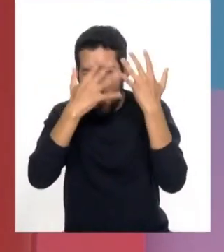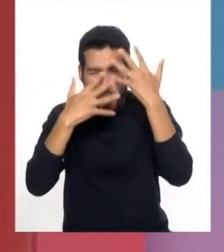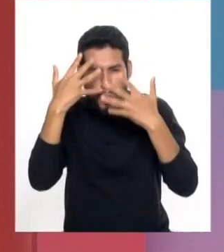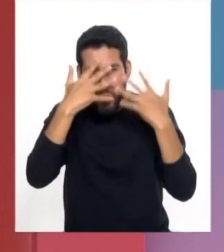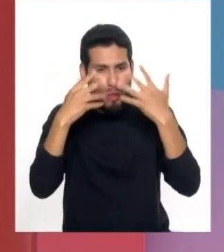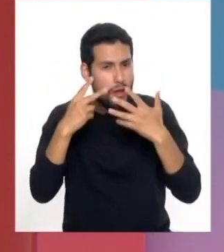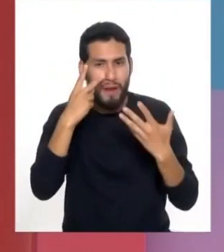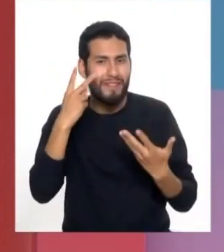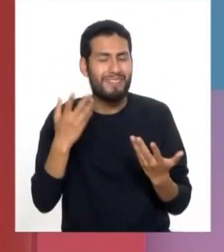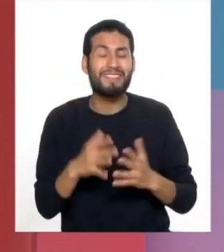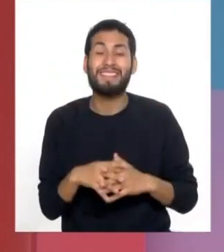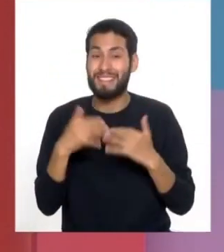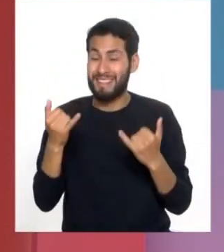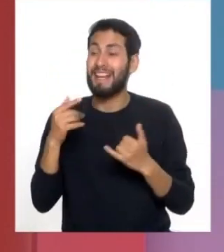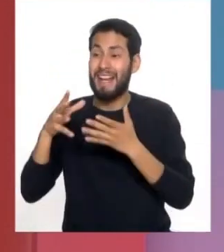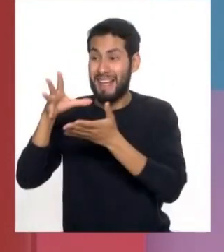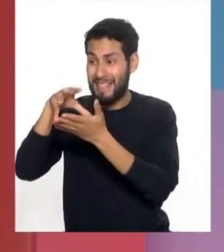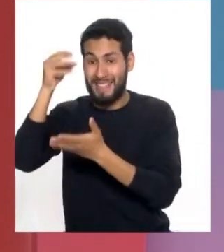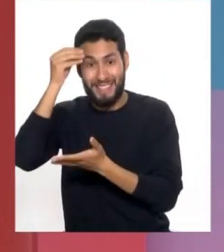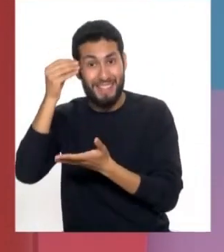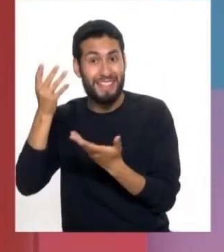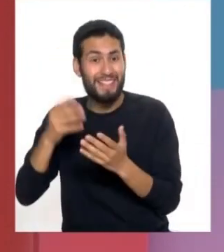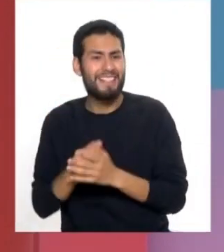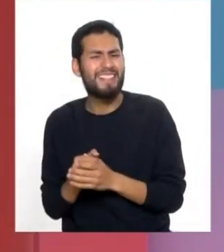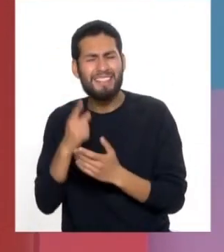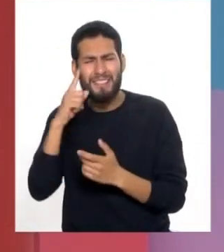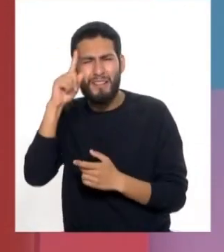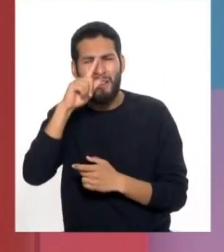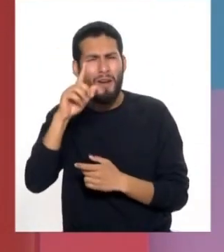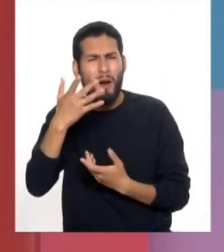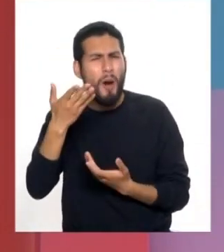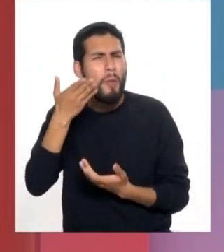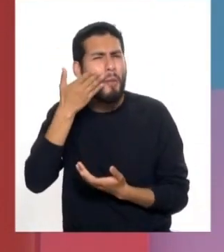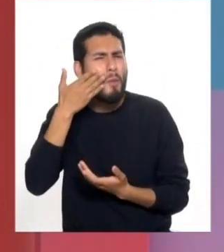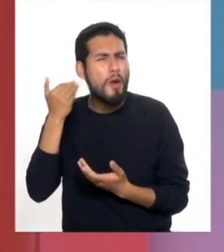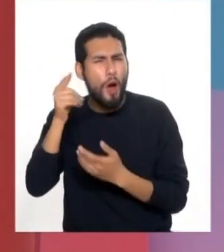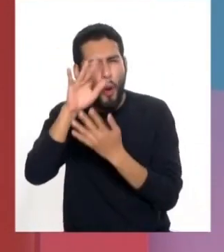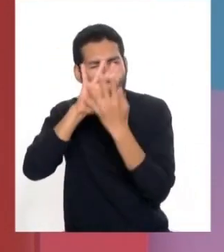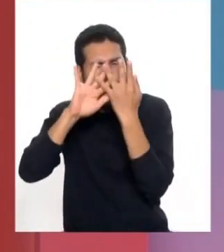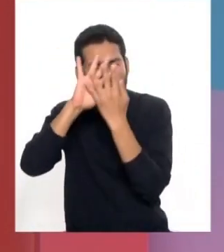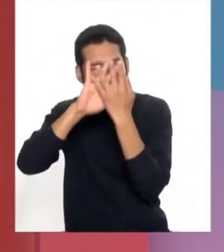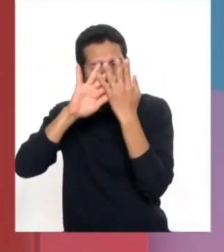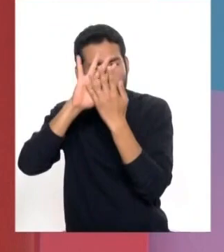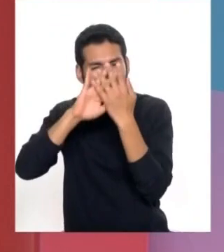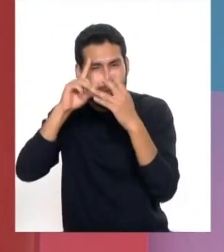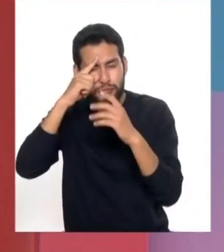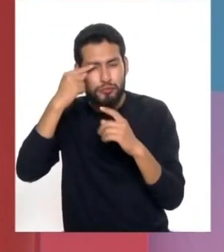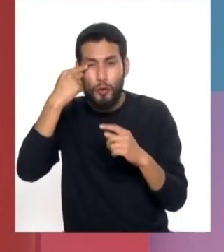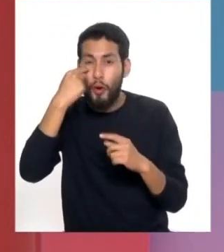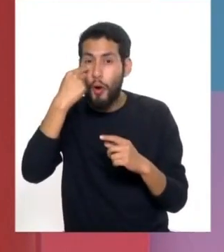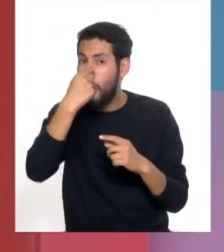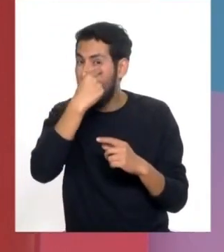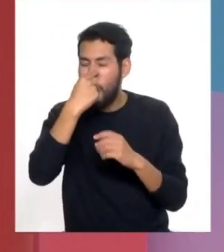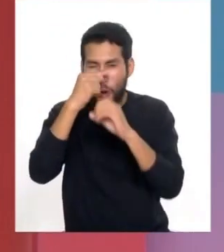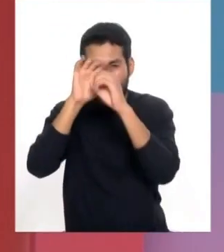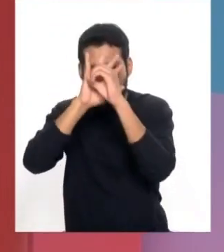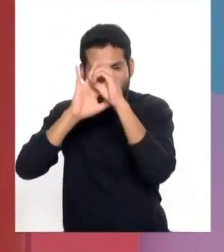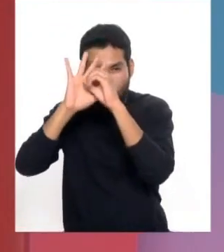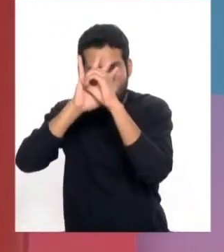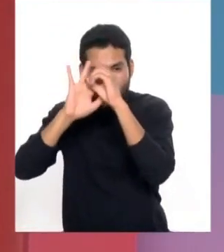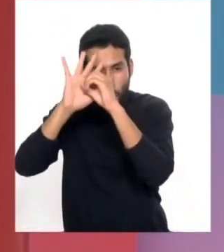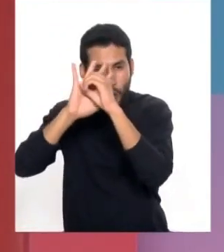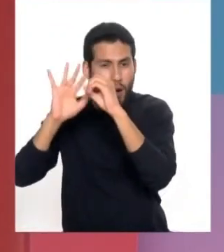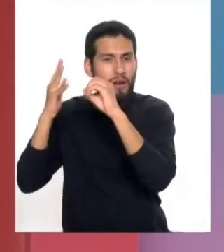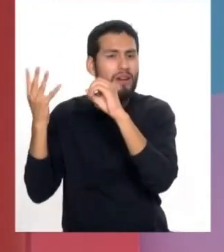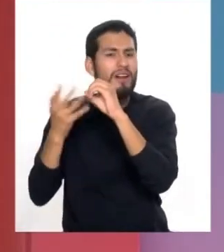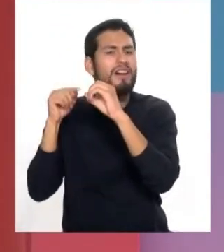aprender un poquito más. Esa nublez que vemos constantemente y va avanzando progresivamente, que ataca a